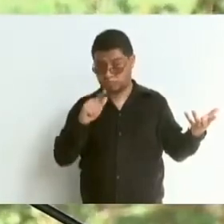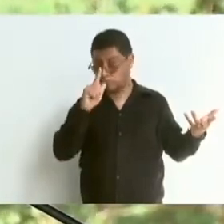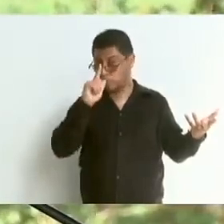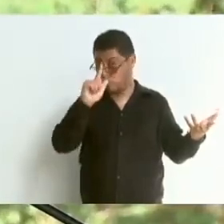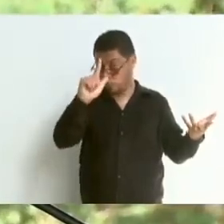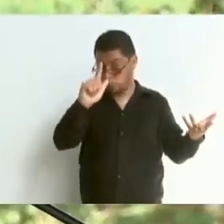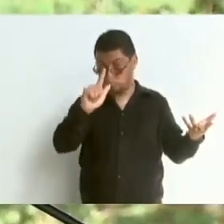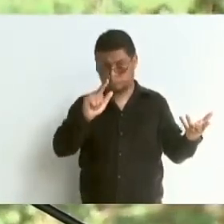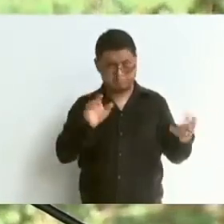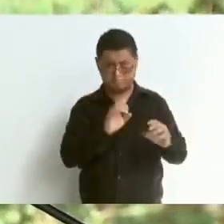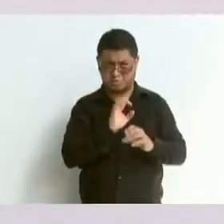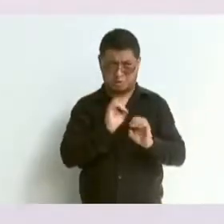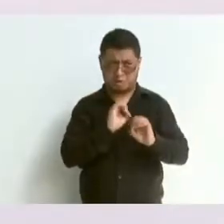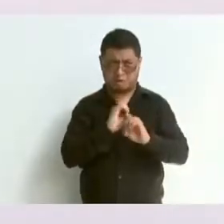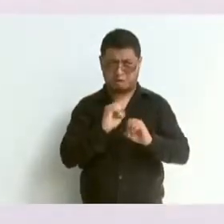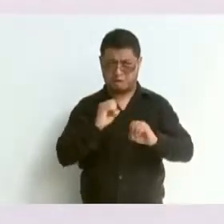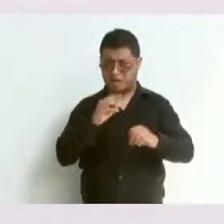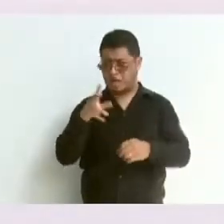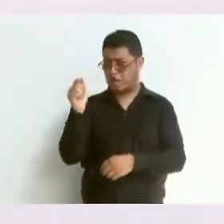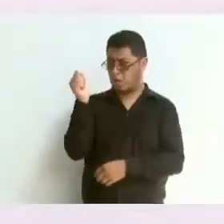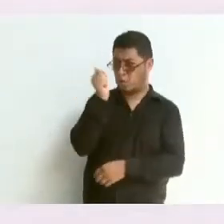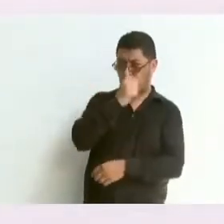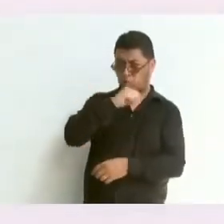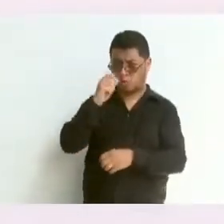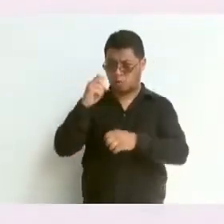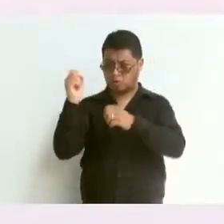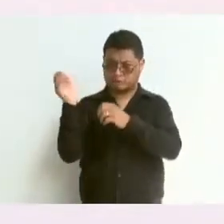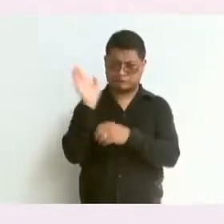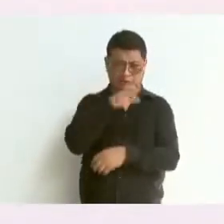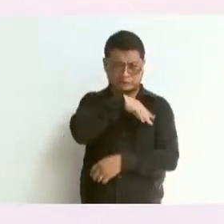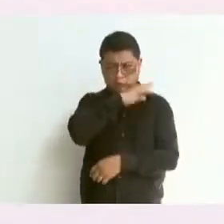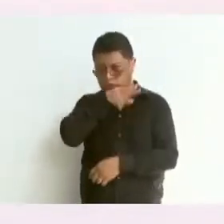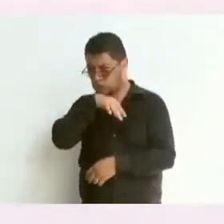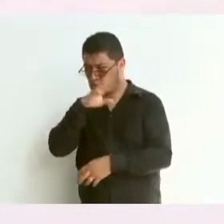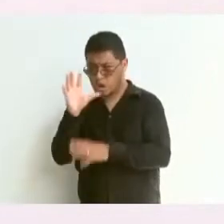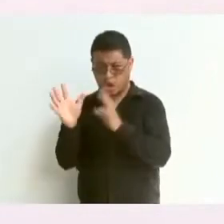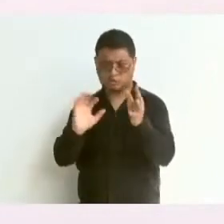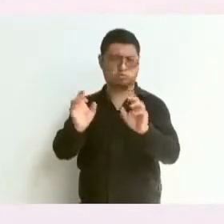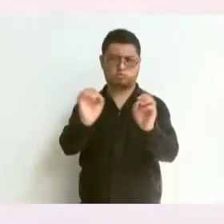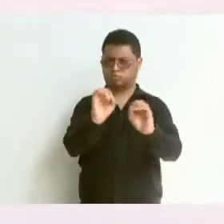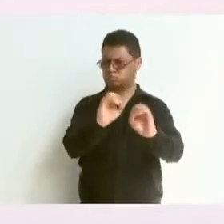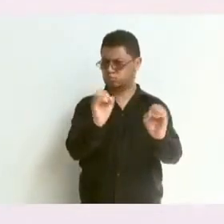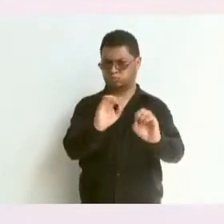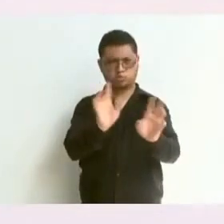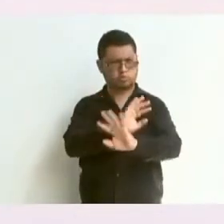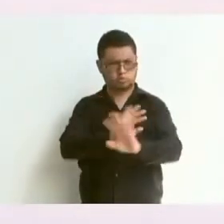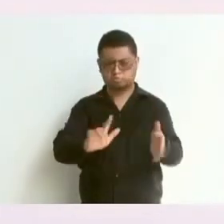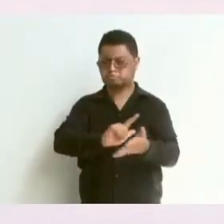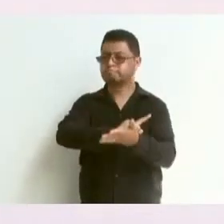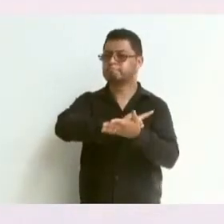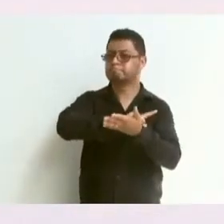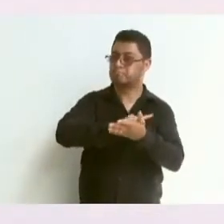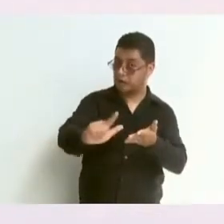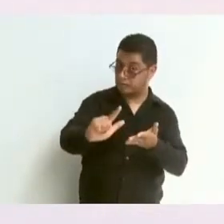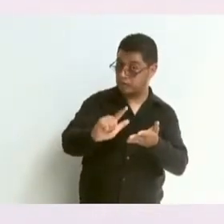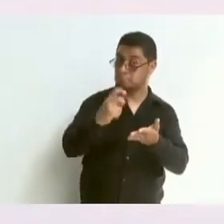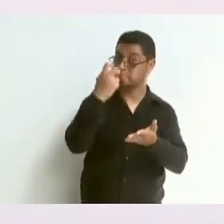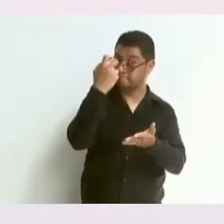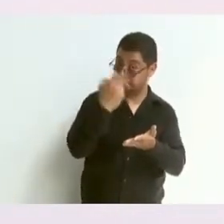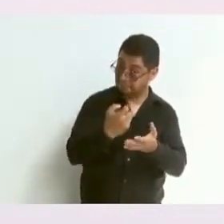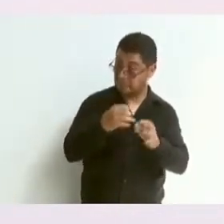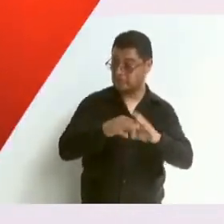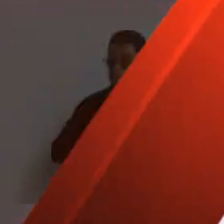cero contaminación. Esto es muy importante